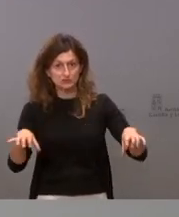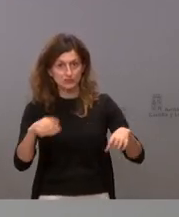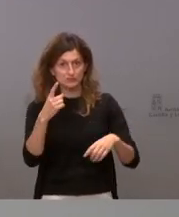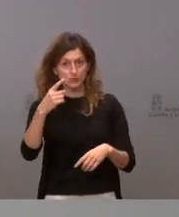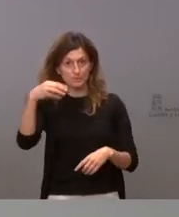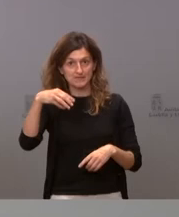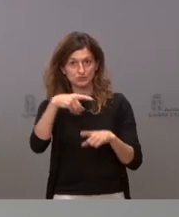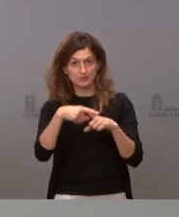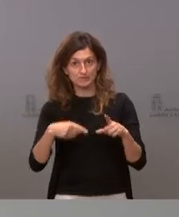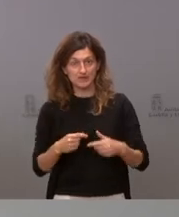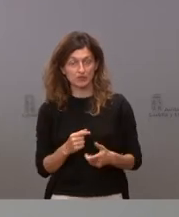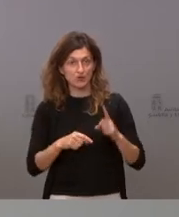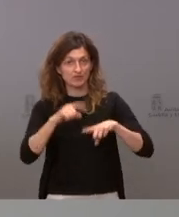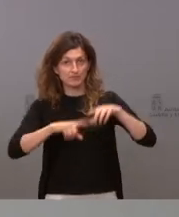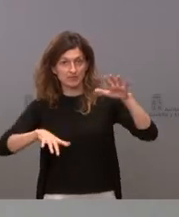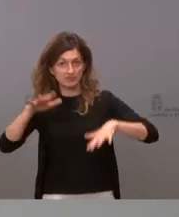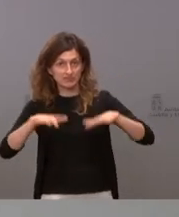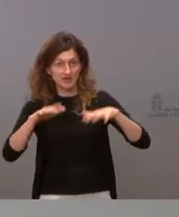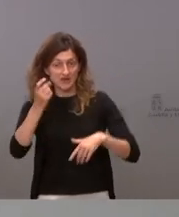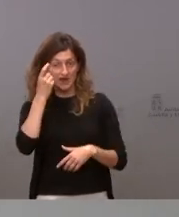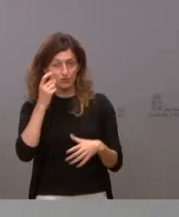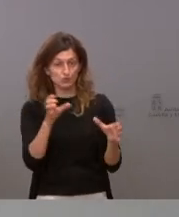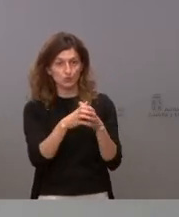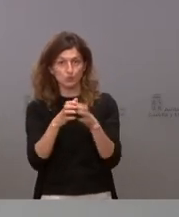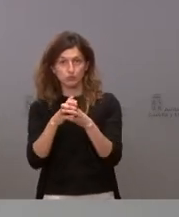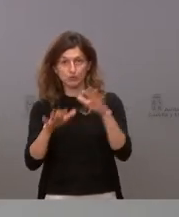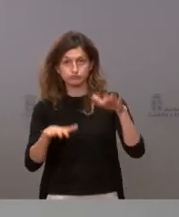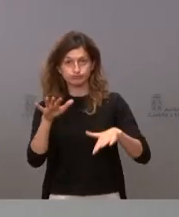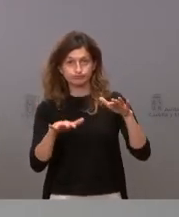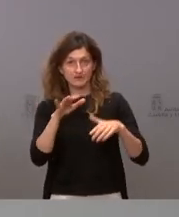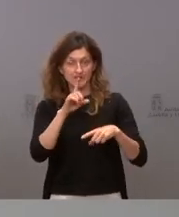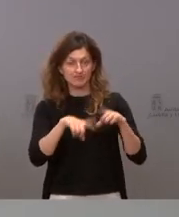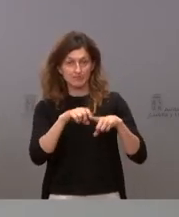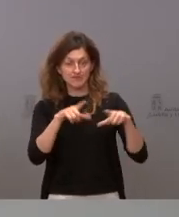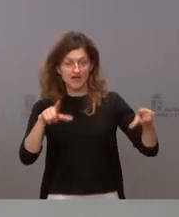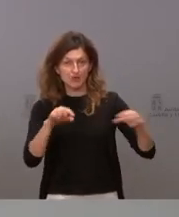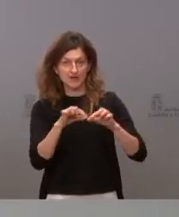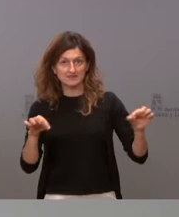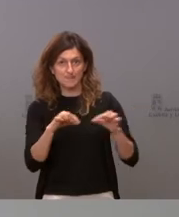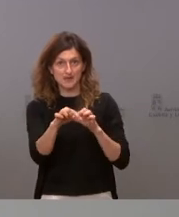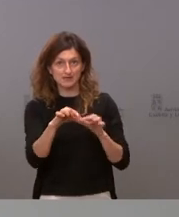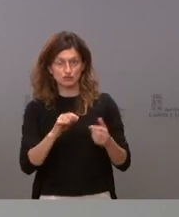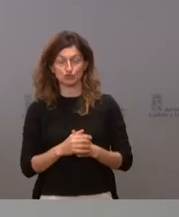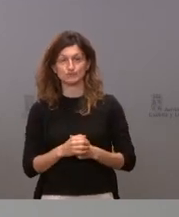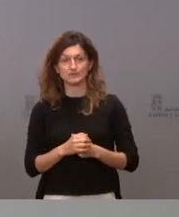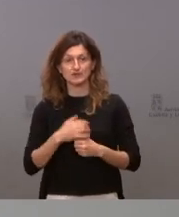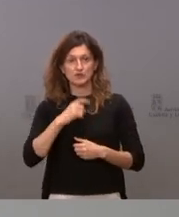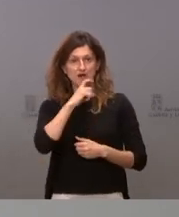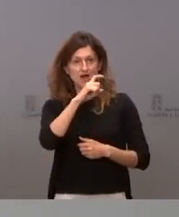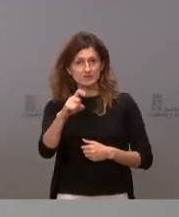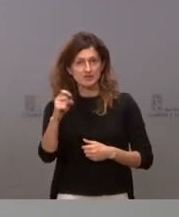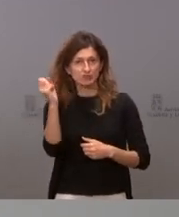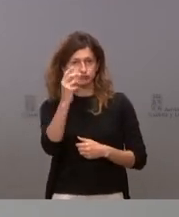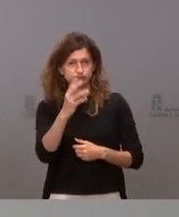medio fluctúa mucho el número de alumnos por grupo que hay por los tamaños que tienen las aulas. Yo creo que eso lo he repetido y lo he recordado